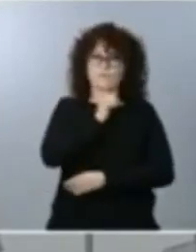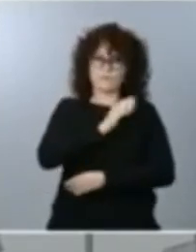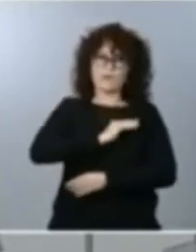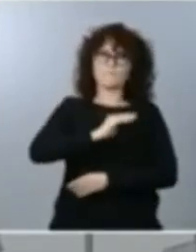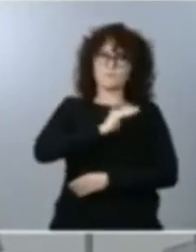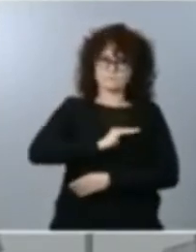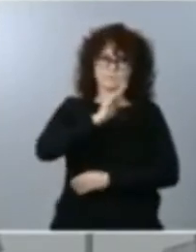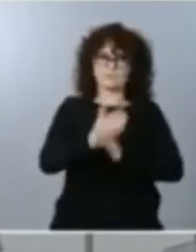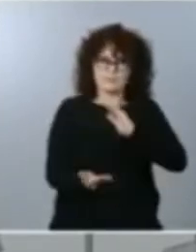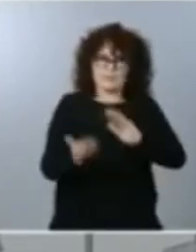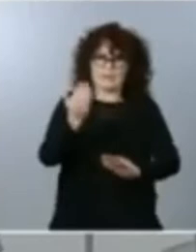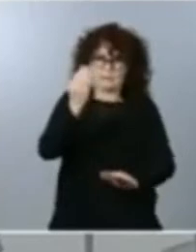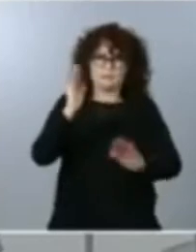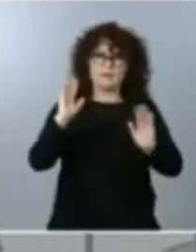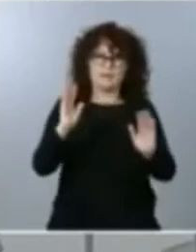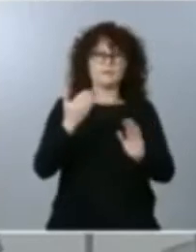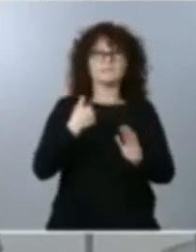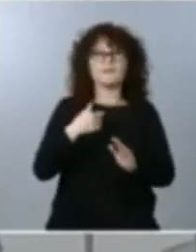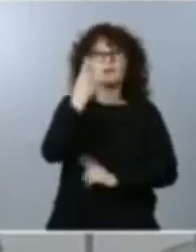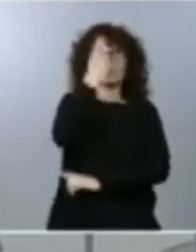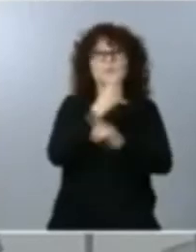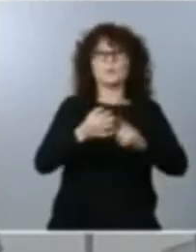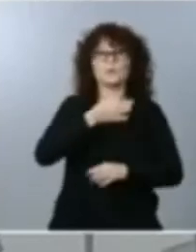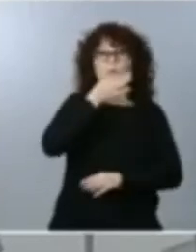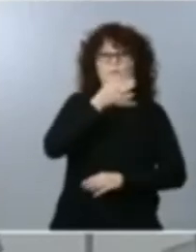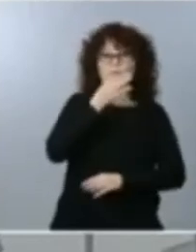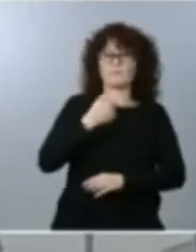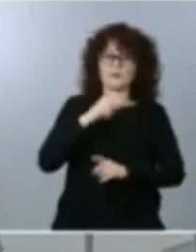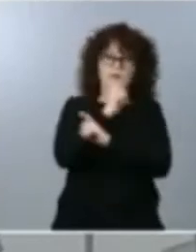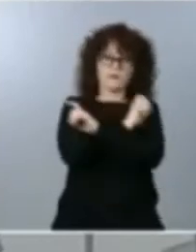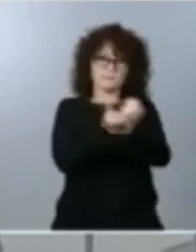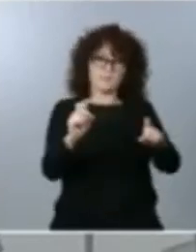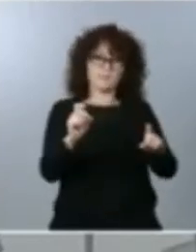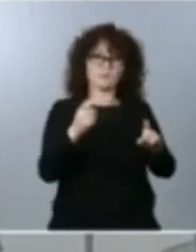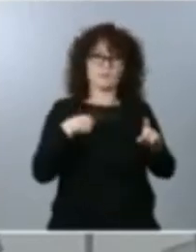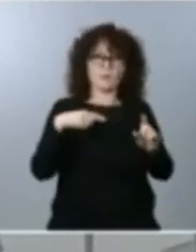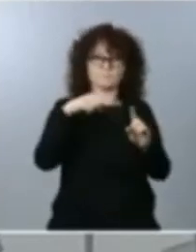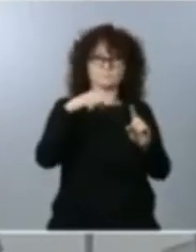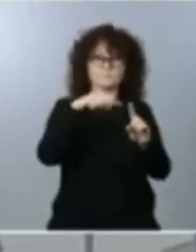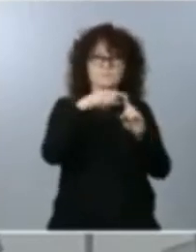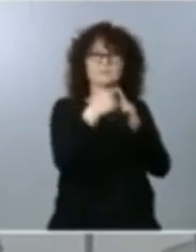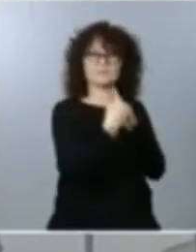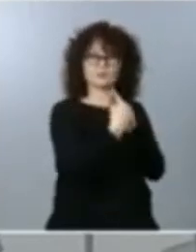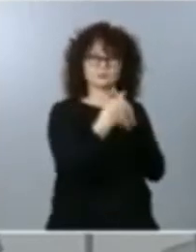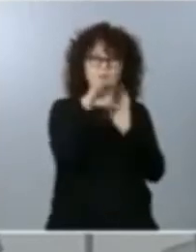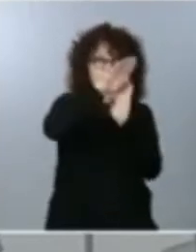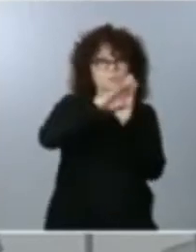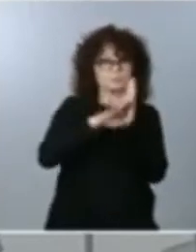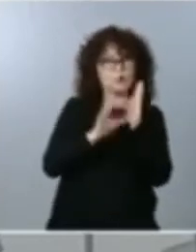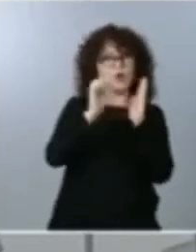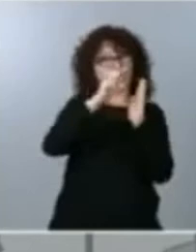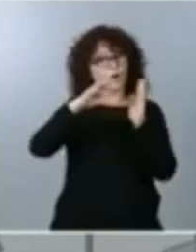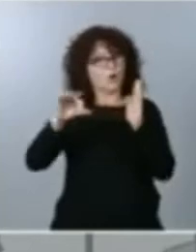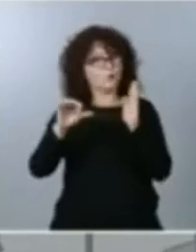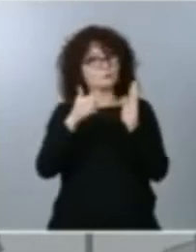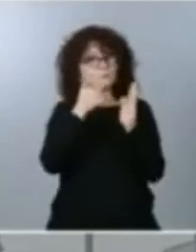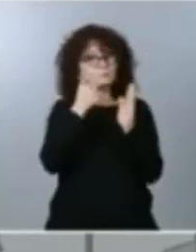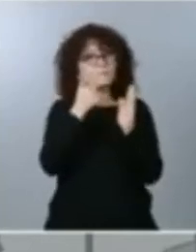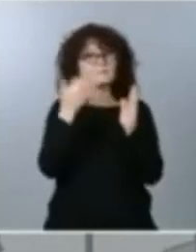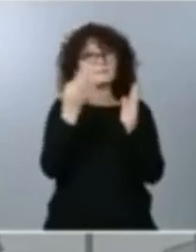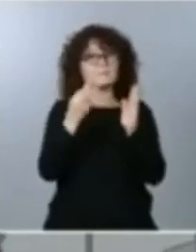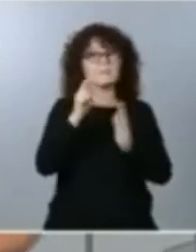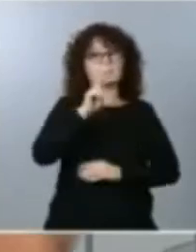he dicho en alguna otra comparecencia, y ahí están los criterios marcados por la OMS, por la Organización Mundial de la Salud, tenemos que llegar a 25